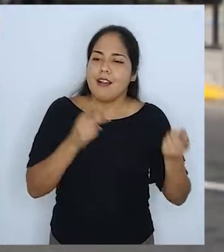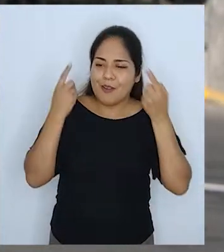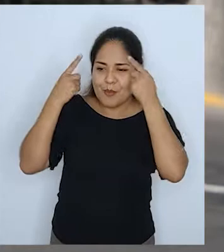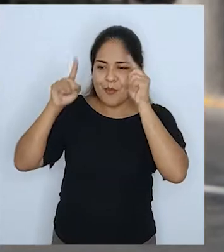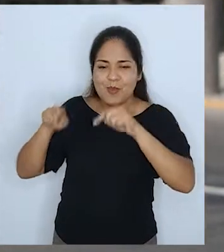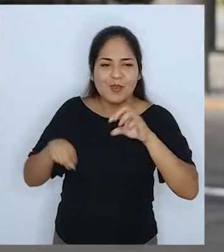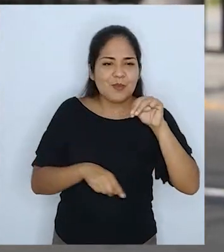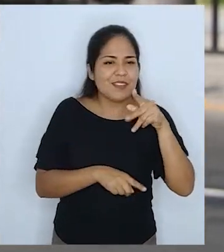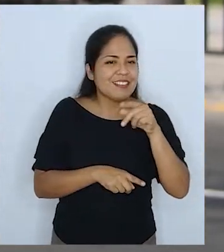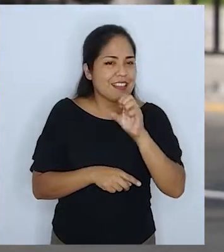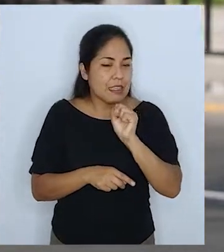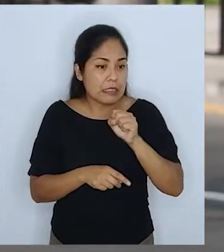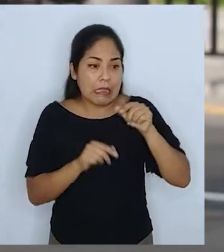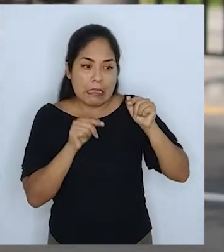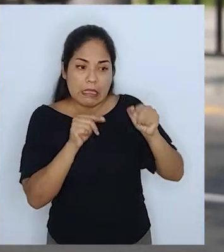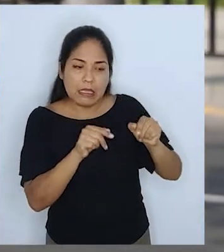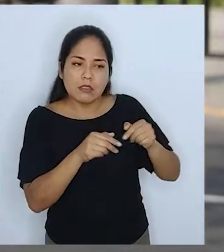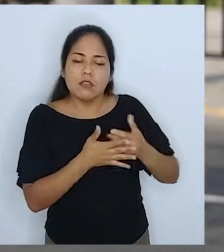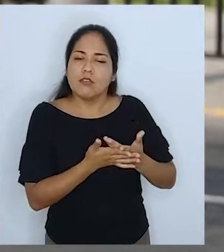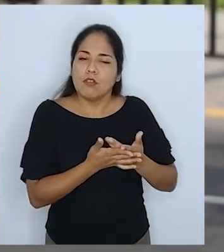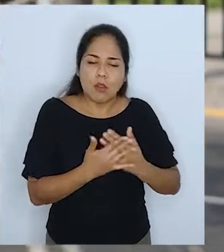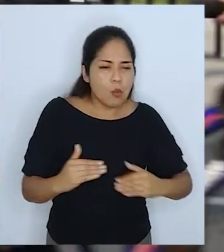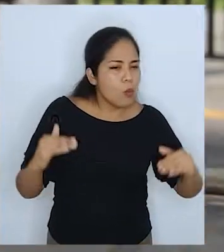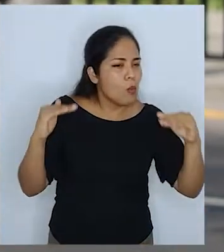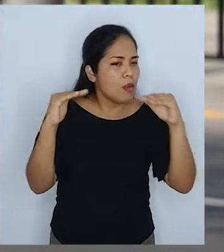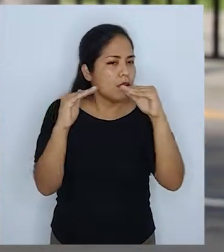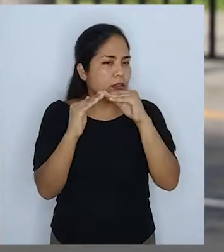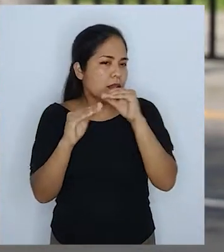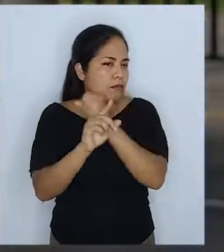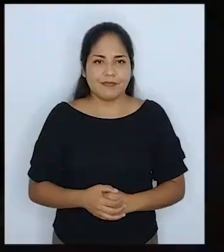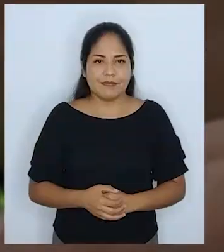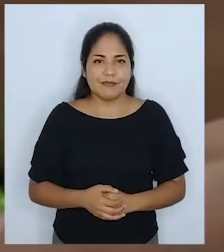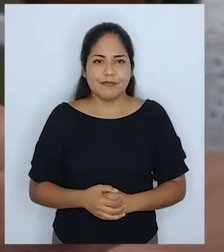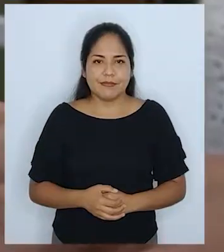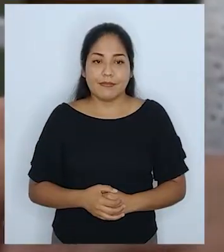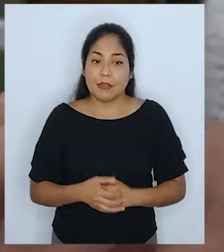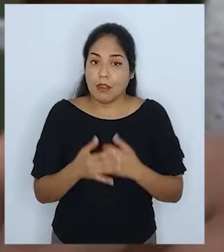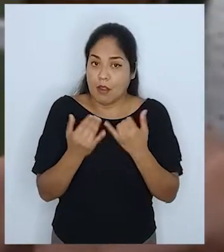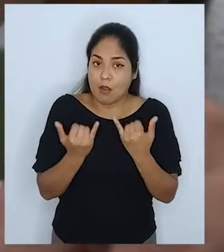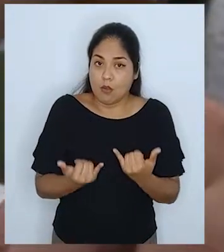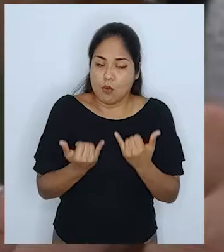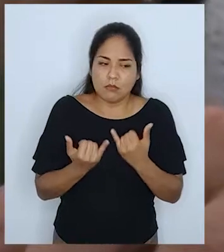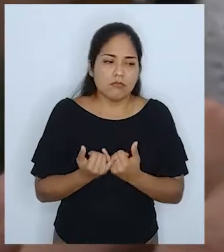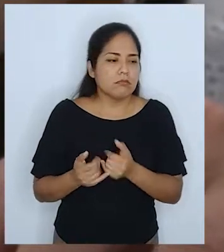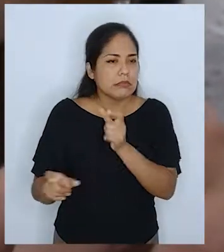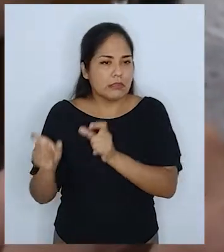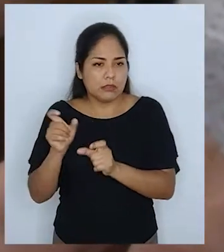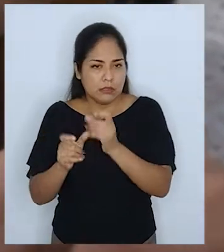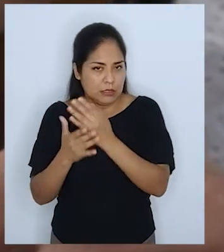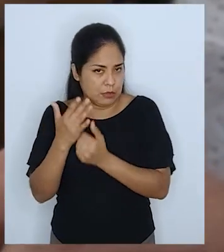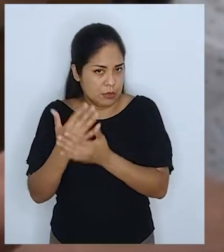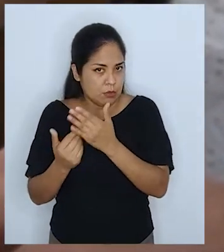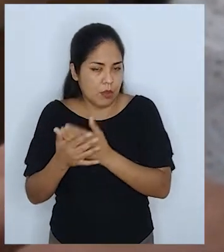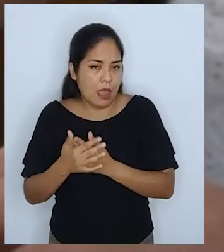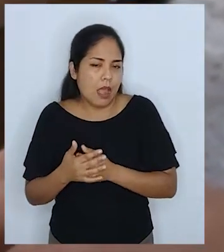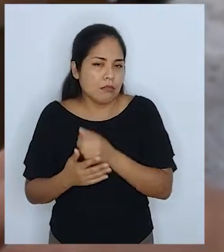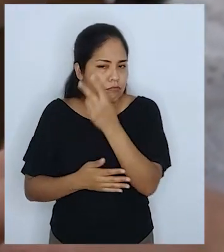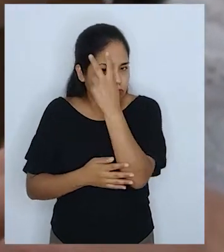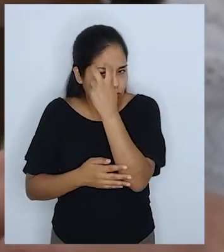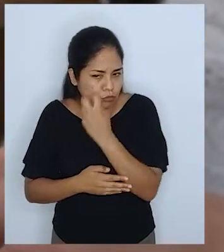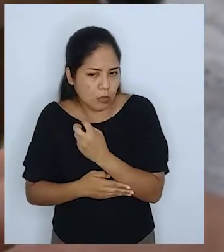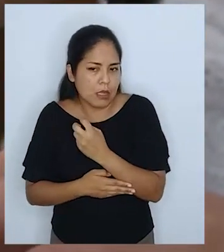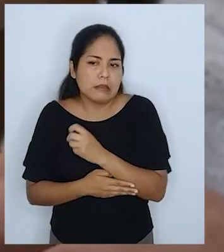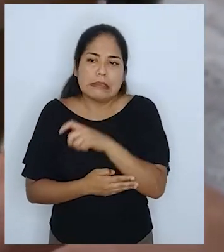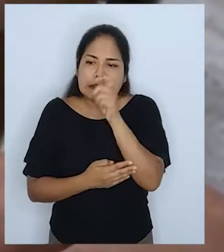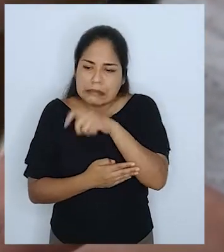significa un gran paso en la búsqueda de igualdad de oportunidades de nuestra sociedad. Actualmente, las personas con discapacidad visual que